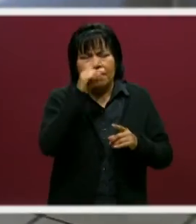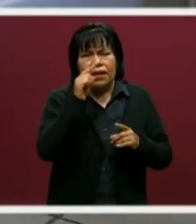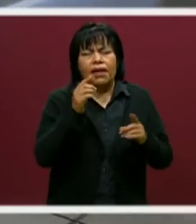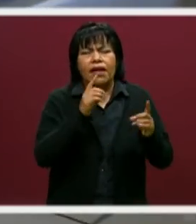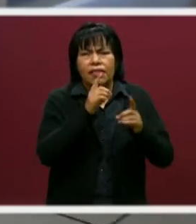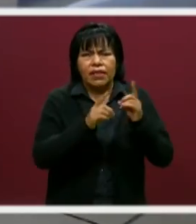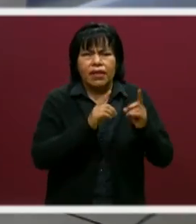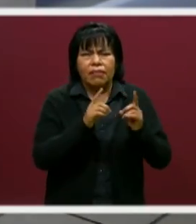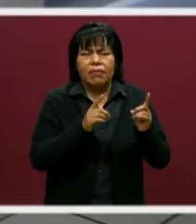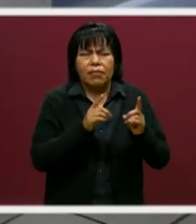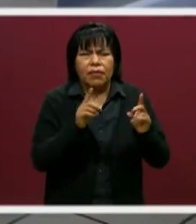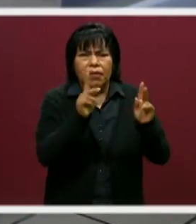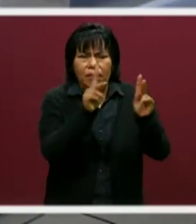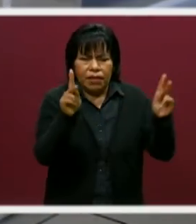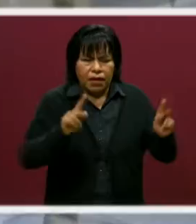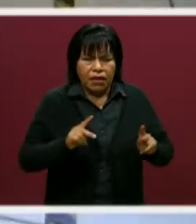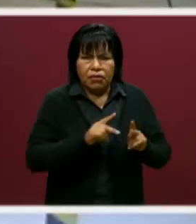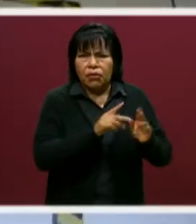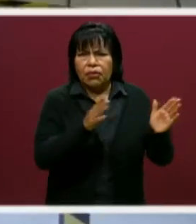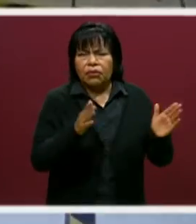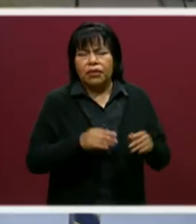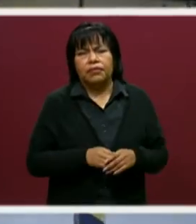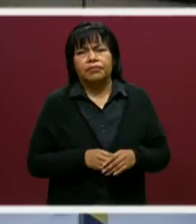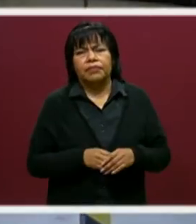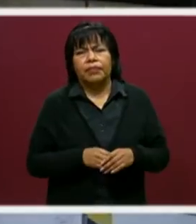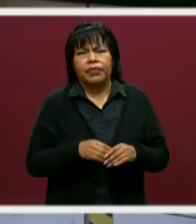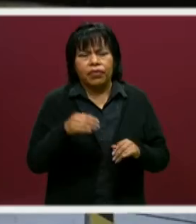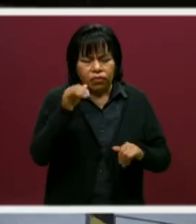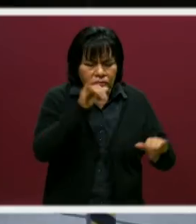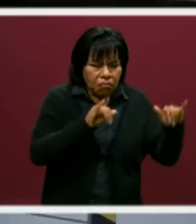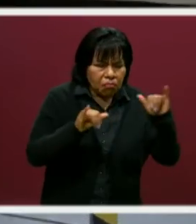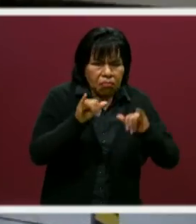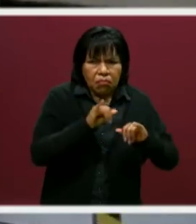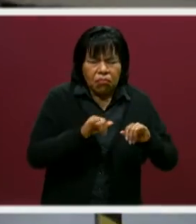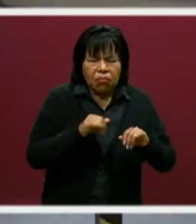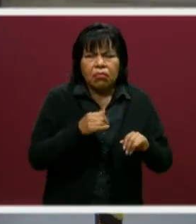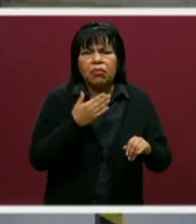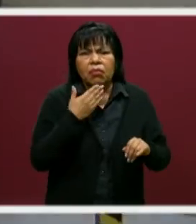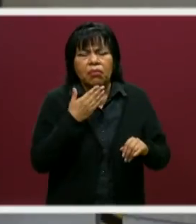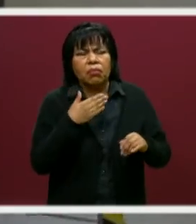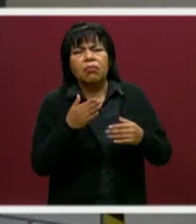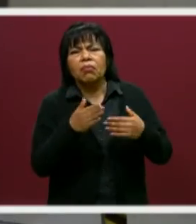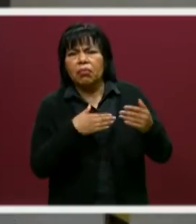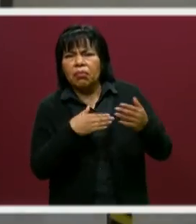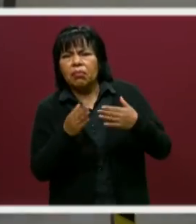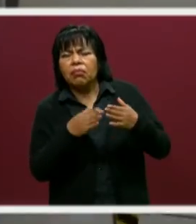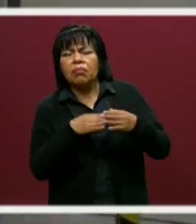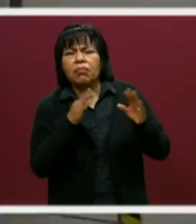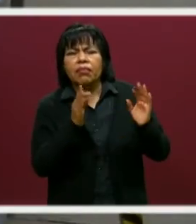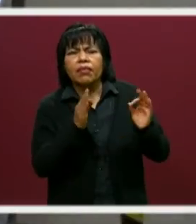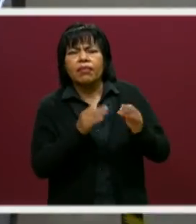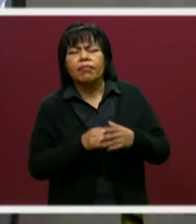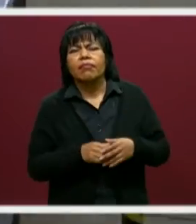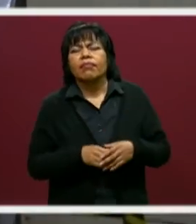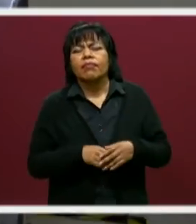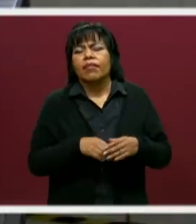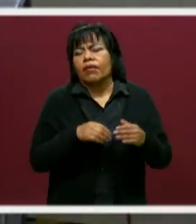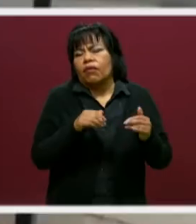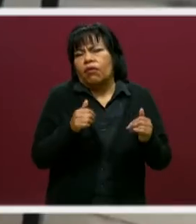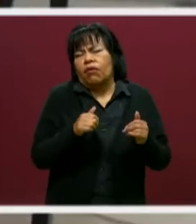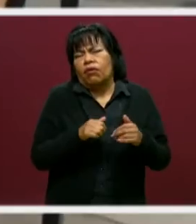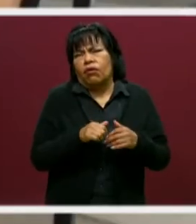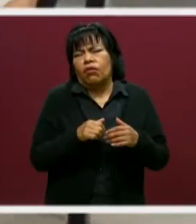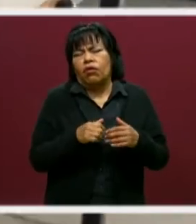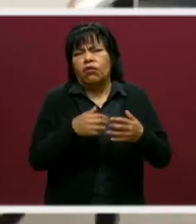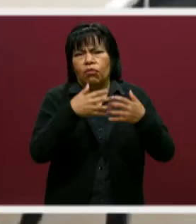También tenemos actividades culturales y los laboratorios tienen equipamientos, pues, estado del arte, o sea, la